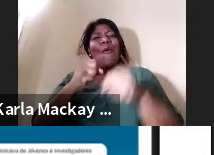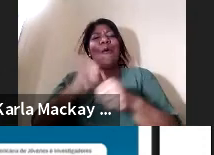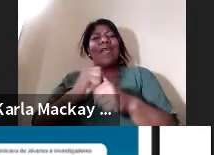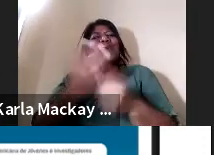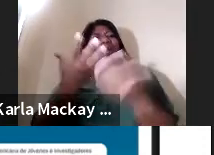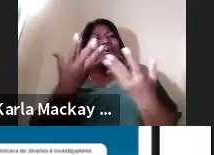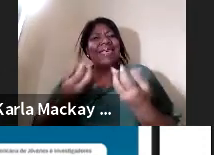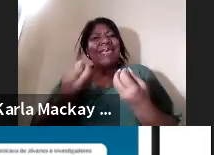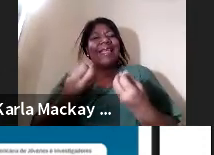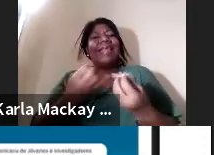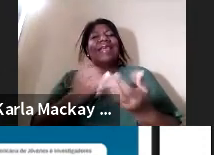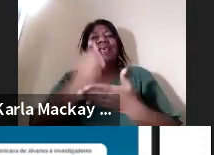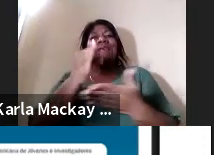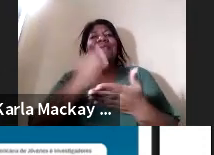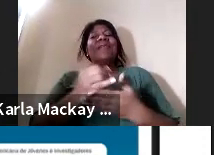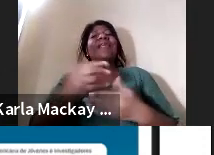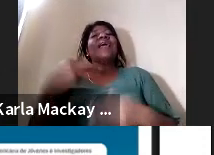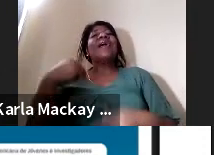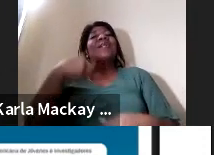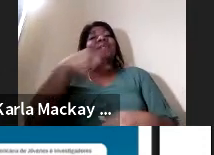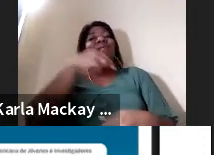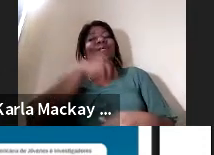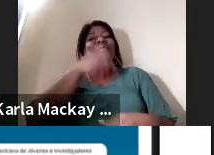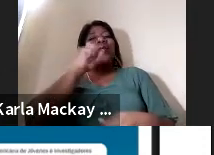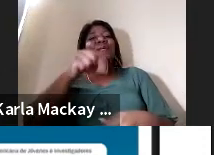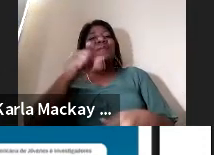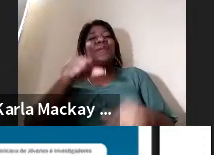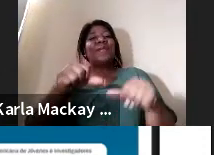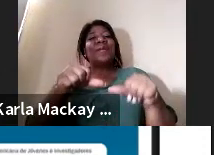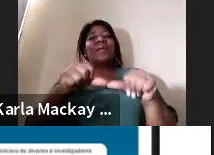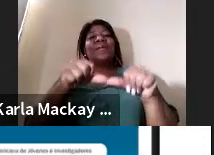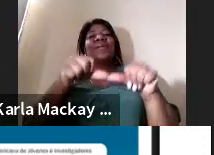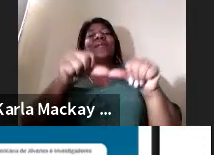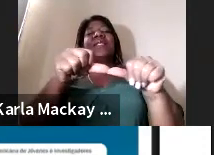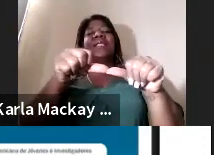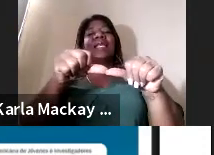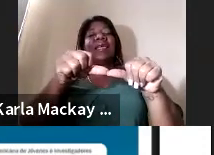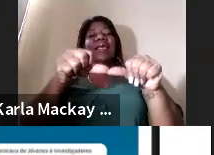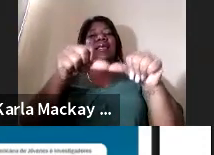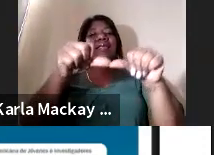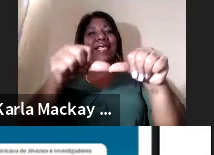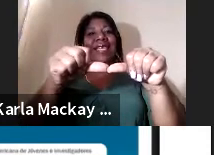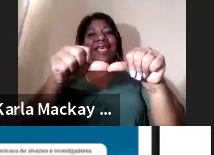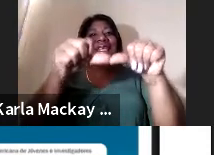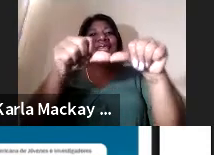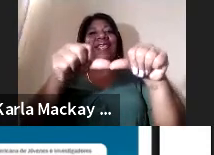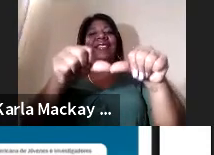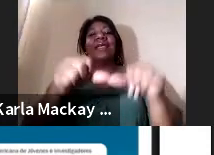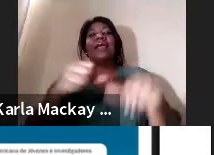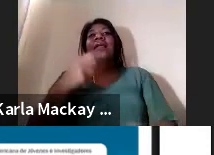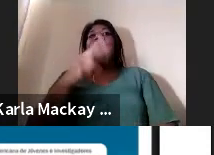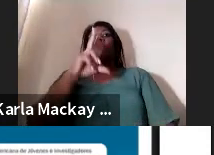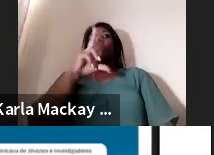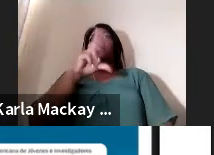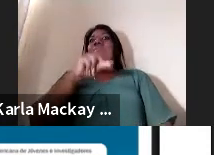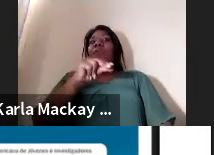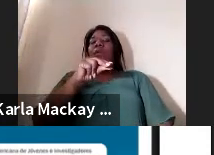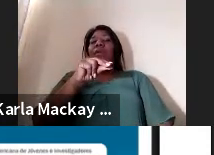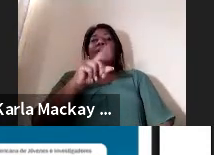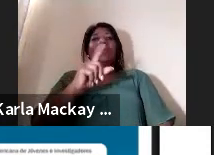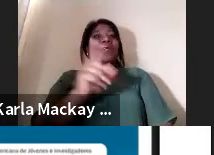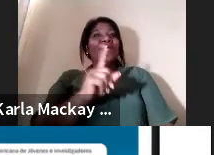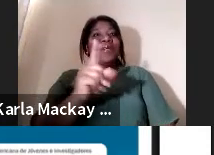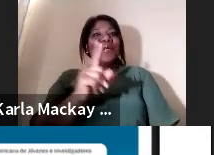no podemos continuar y poder contribuir a este espacio y no decirle no a los que quieran